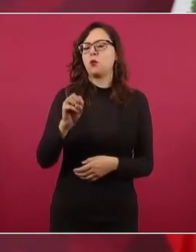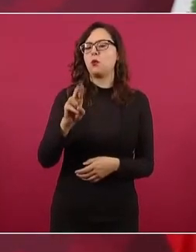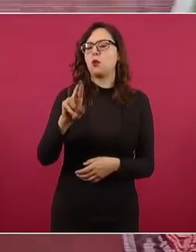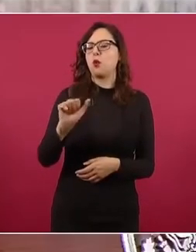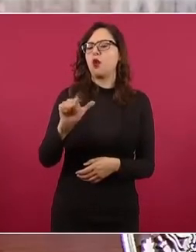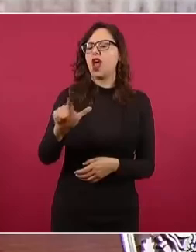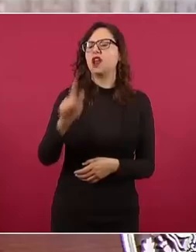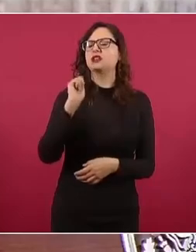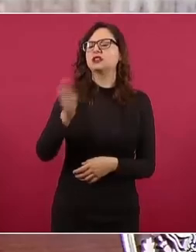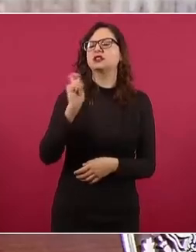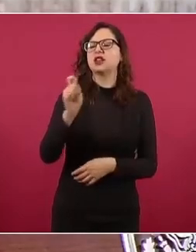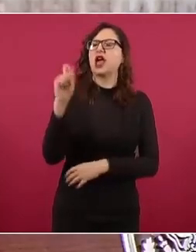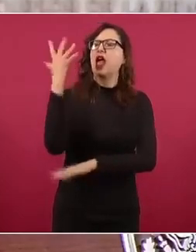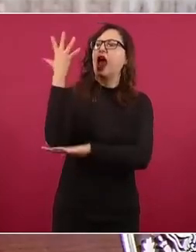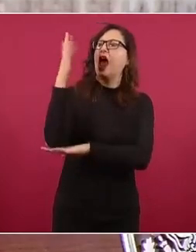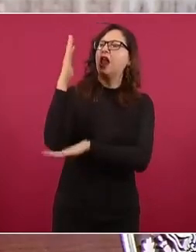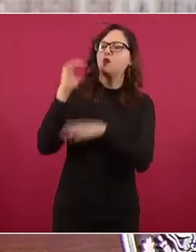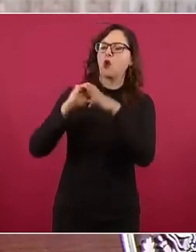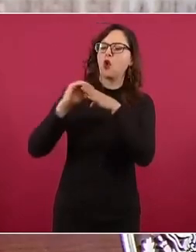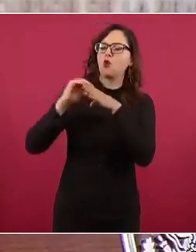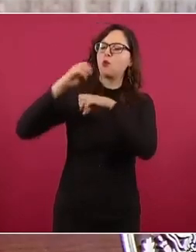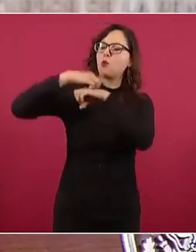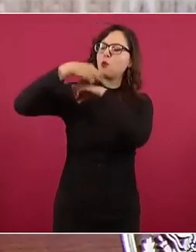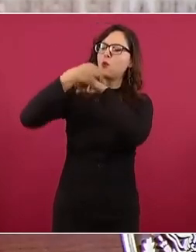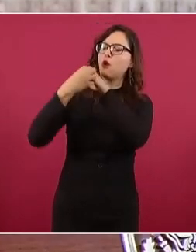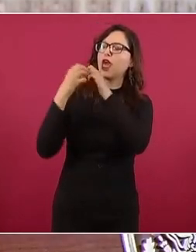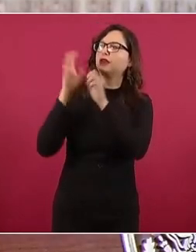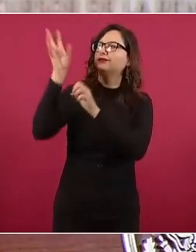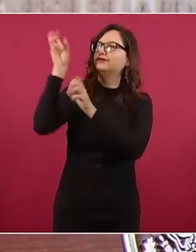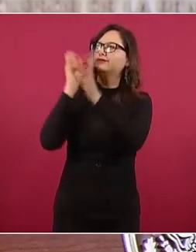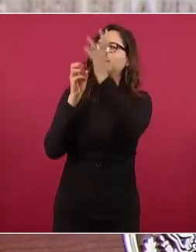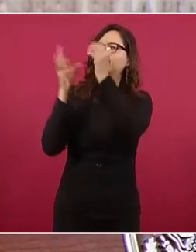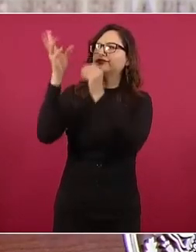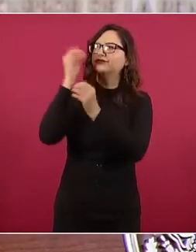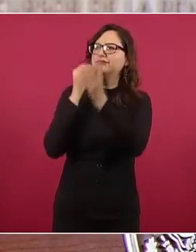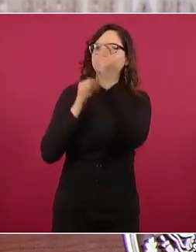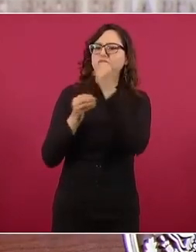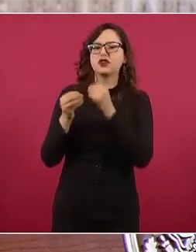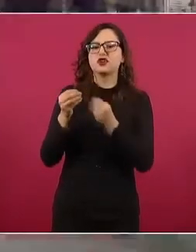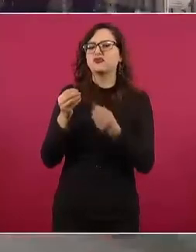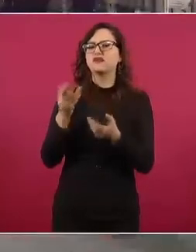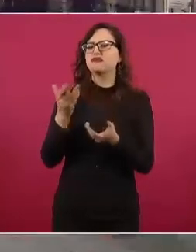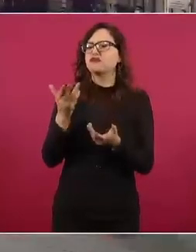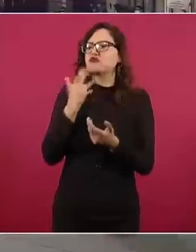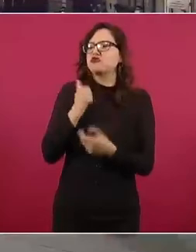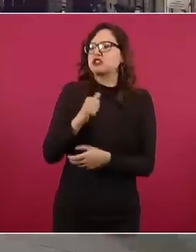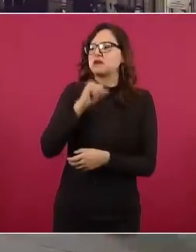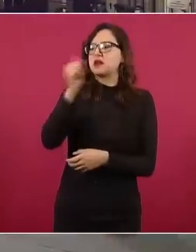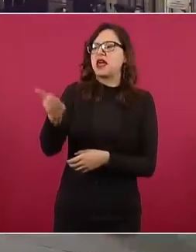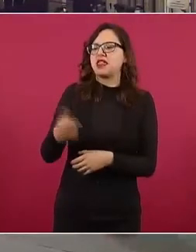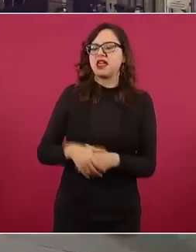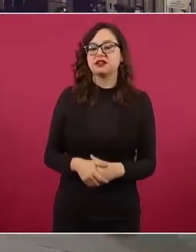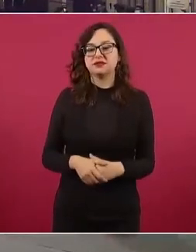árbol que da moras y que sirve para pura cosa.